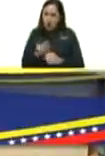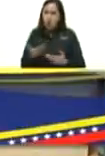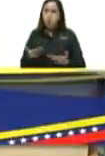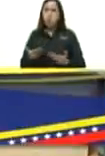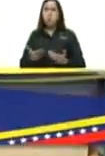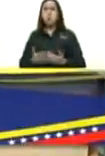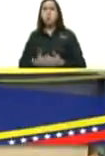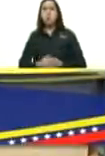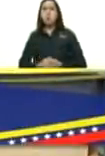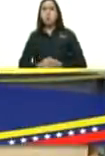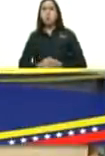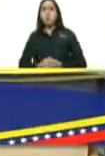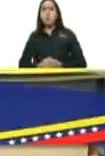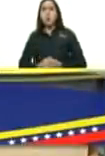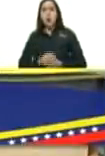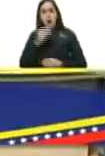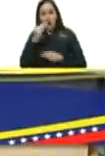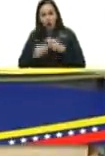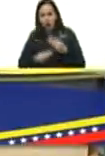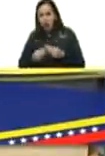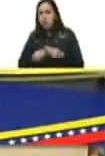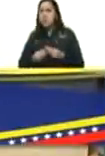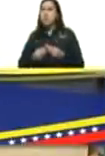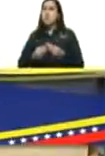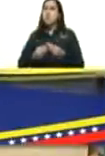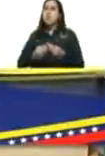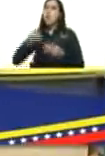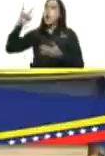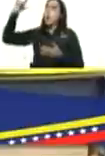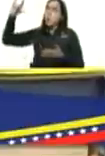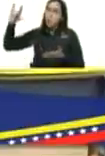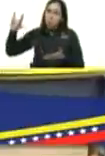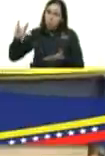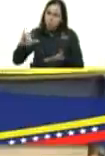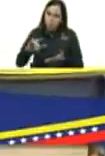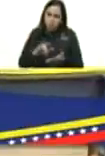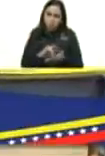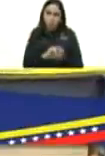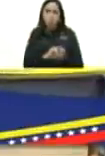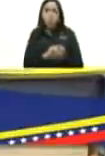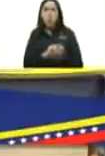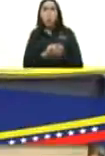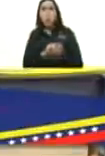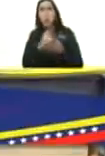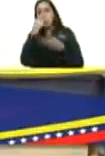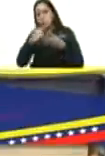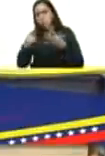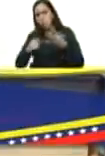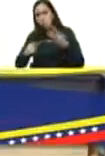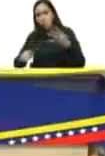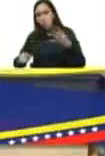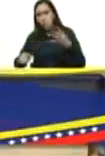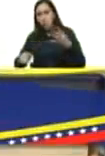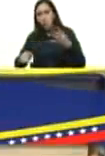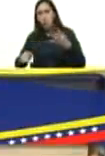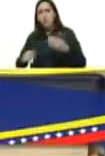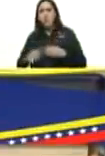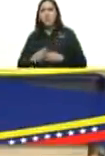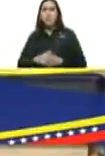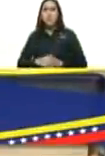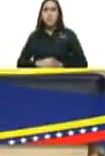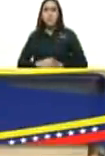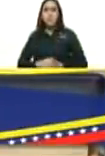haber tomado un avión dos aviones tres aviones cuatro aviones cinco aviones